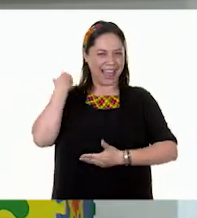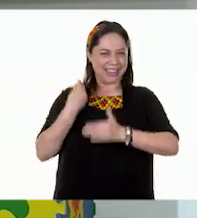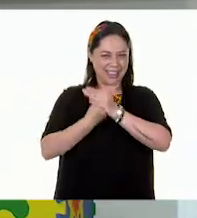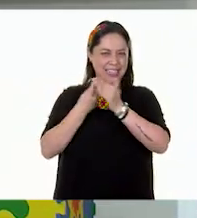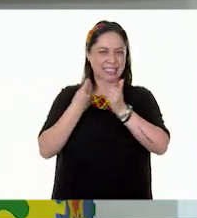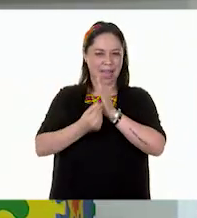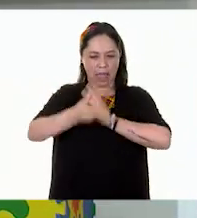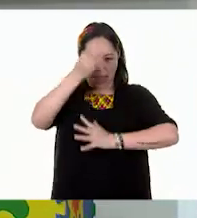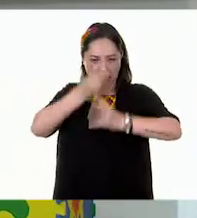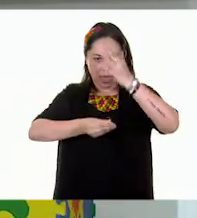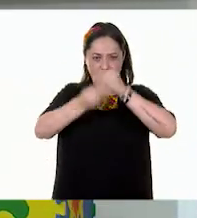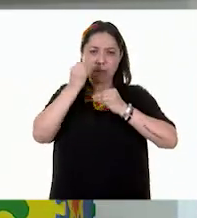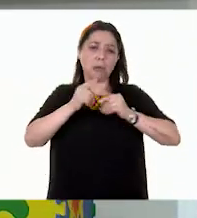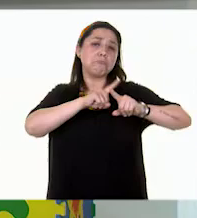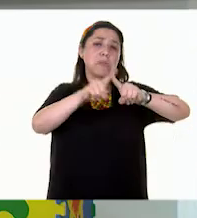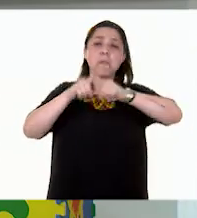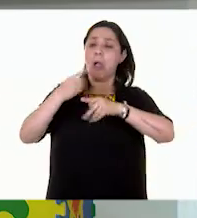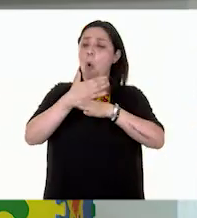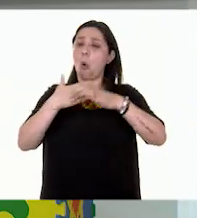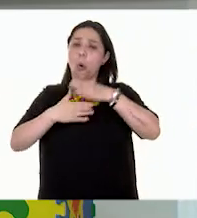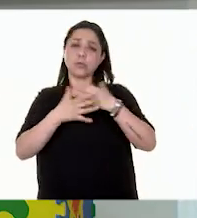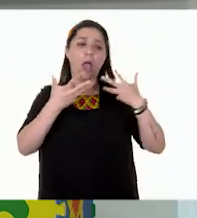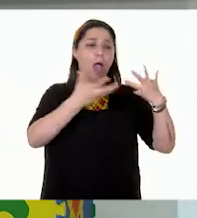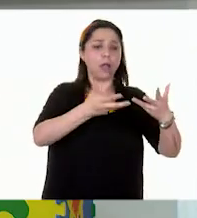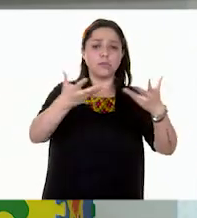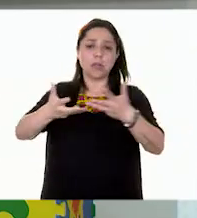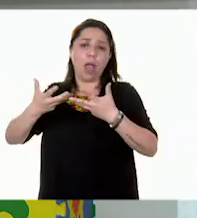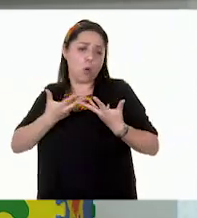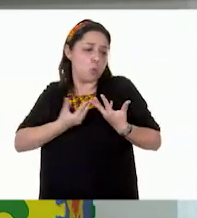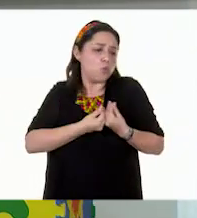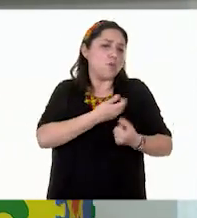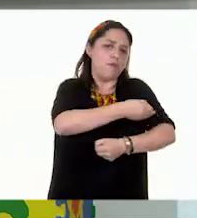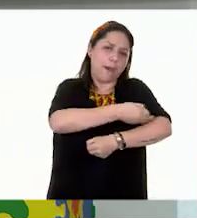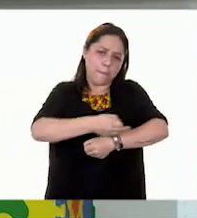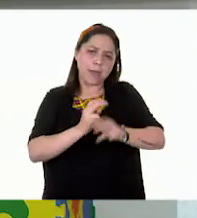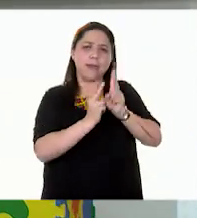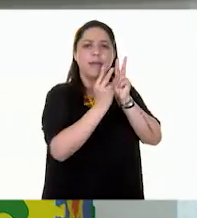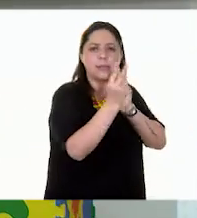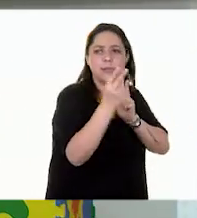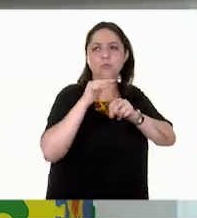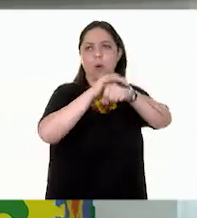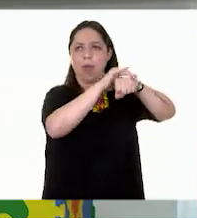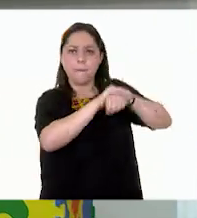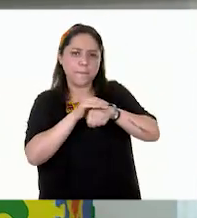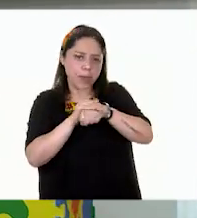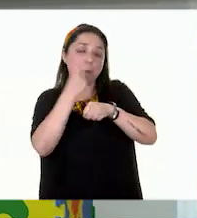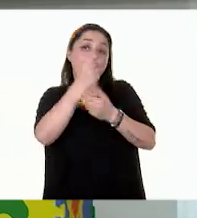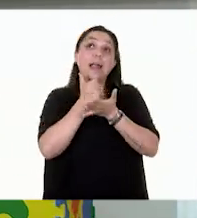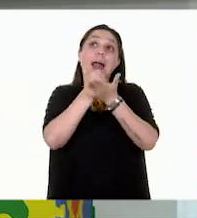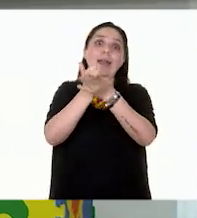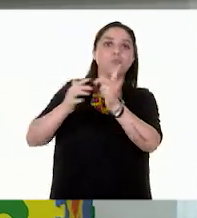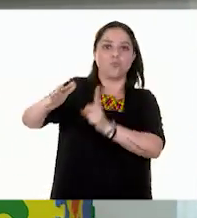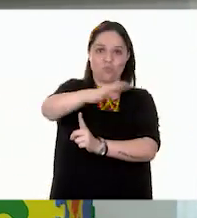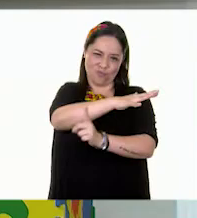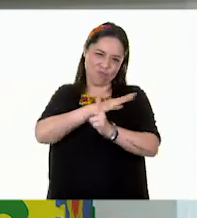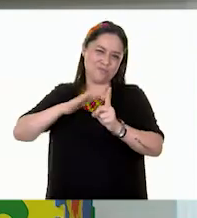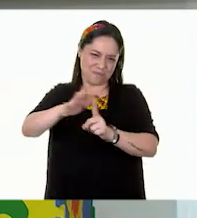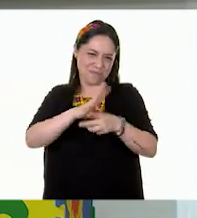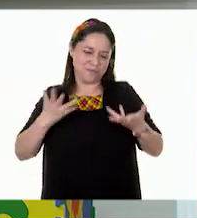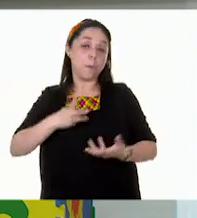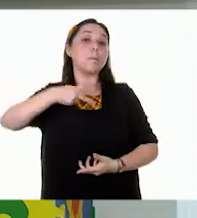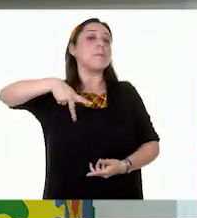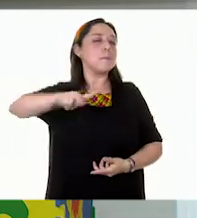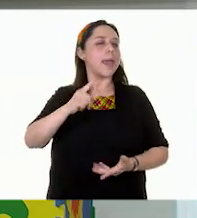podemos hacer con nuestra familia, amigas, amigos, vecinas, vecinos a favor del medio ambiente. Pero creo que siempre es muy